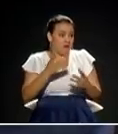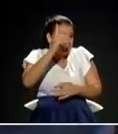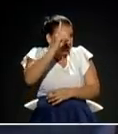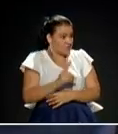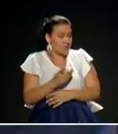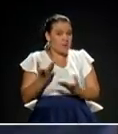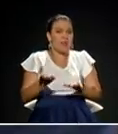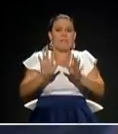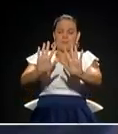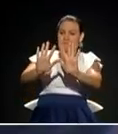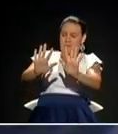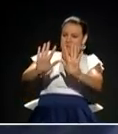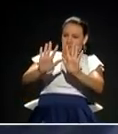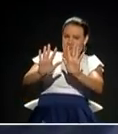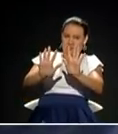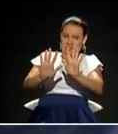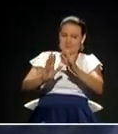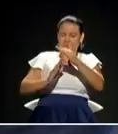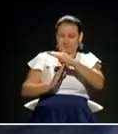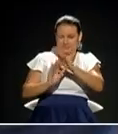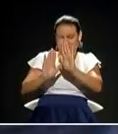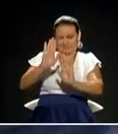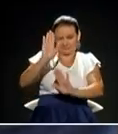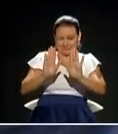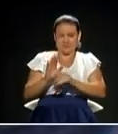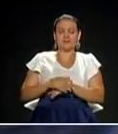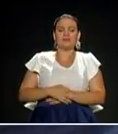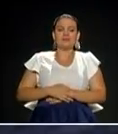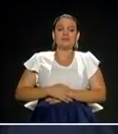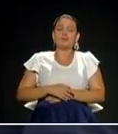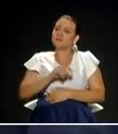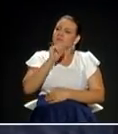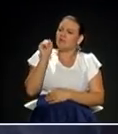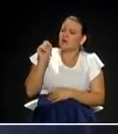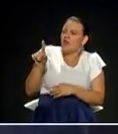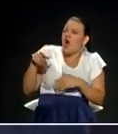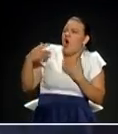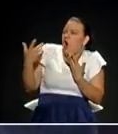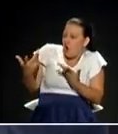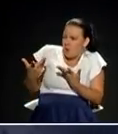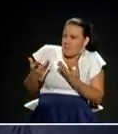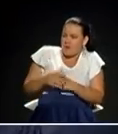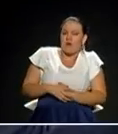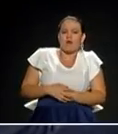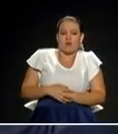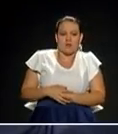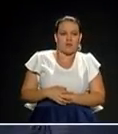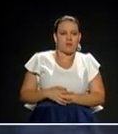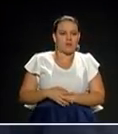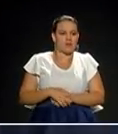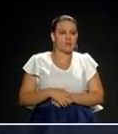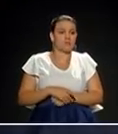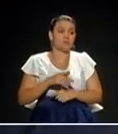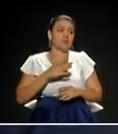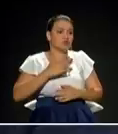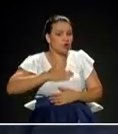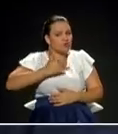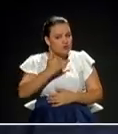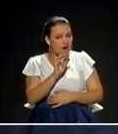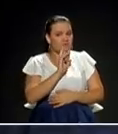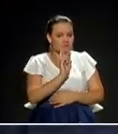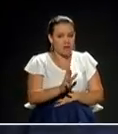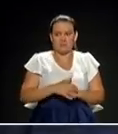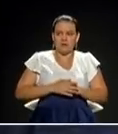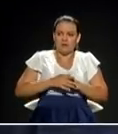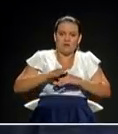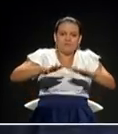tomado. momento, vamos a poner orden. Permítame, candidato Daniel. Su pregunta es cómo lo va a hacer. ¿Cómo va a ser la zona? No poniendo peajes en el perímetro de